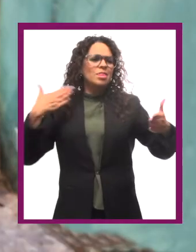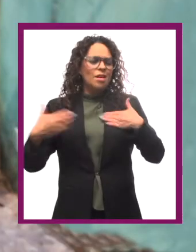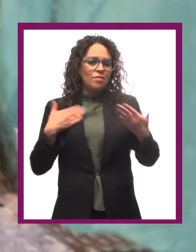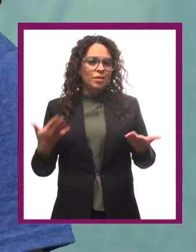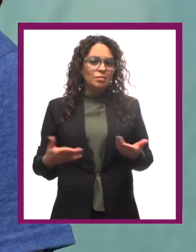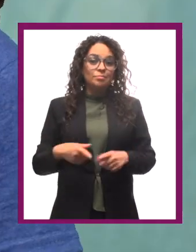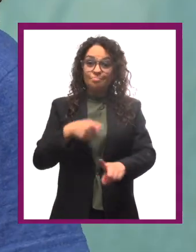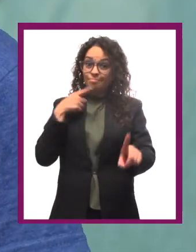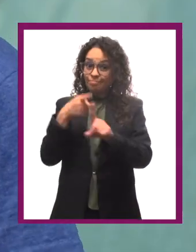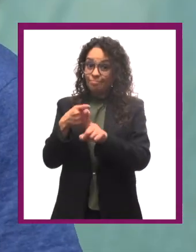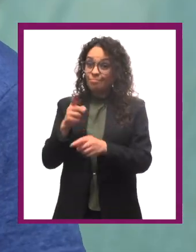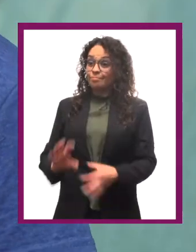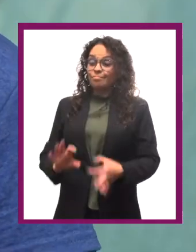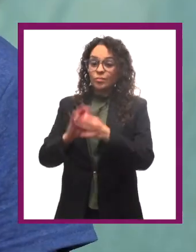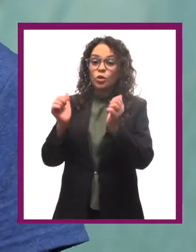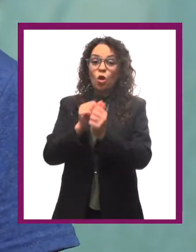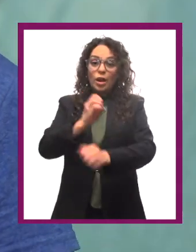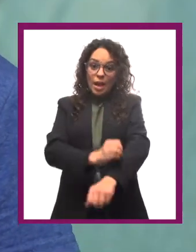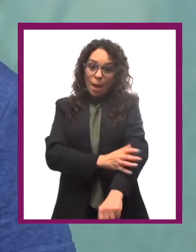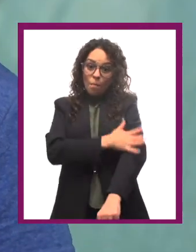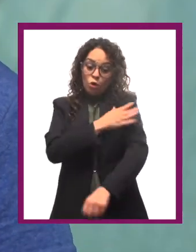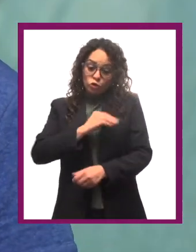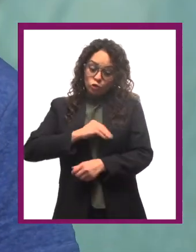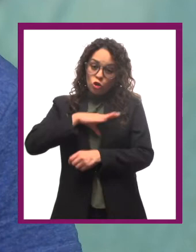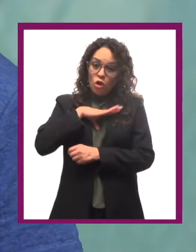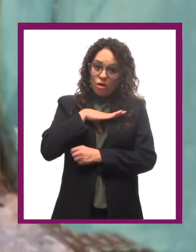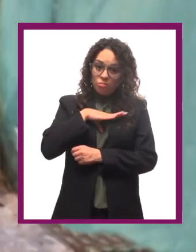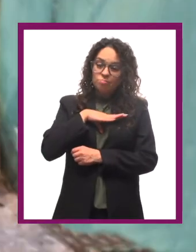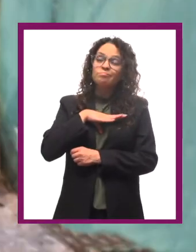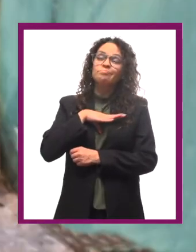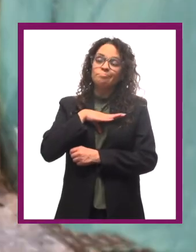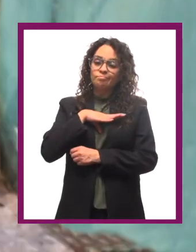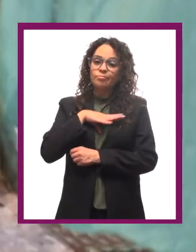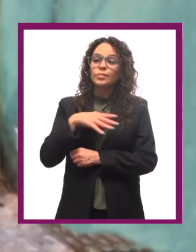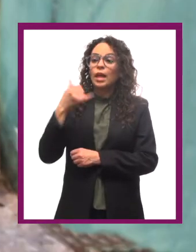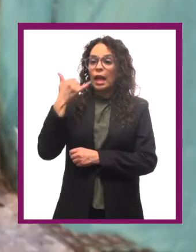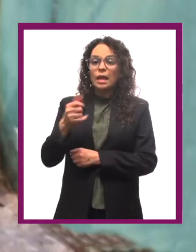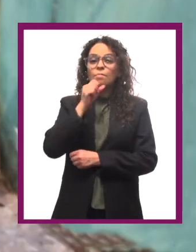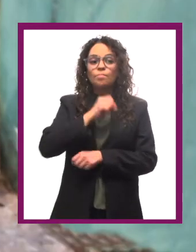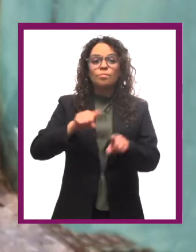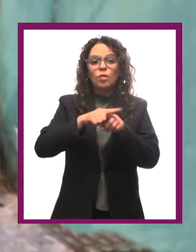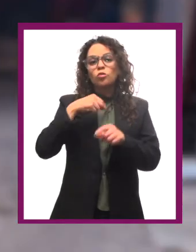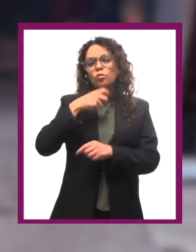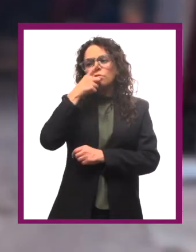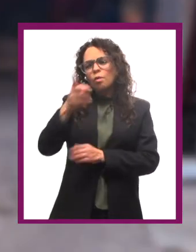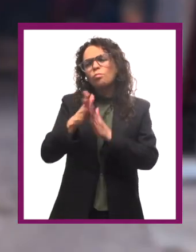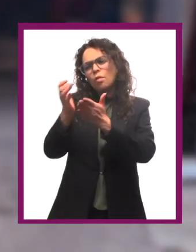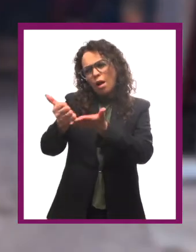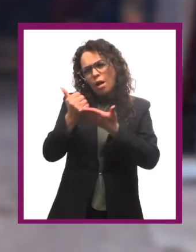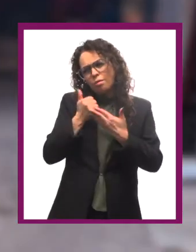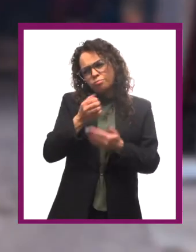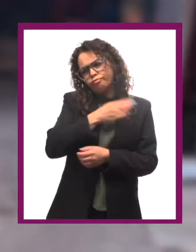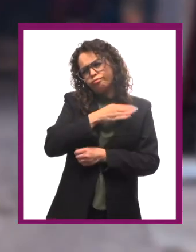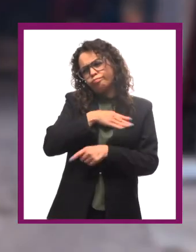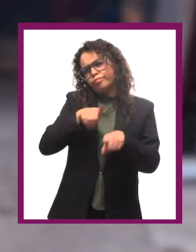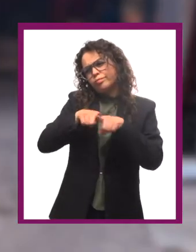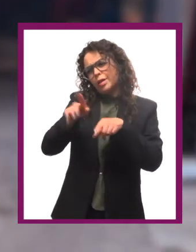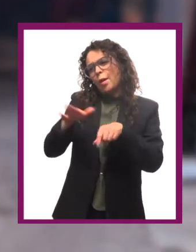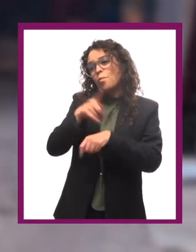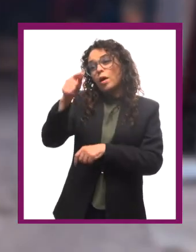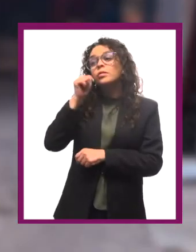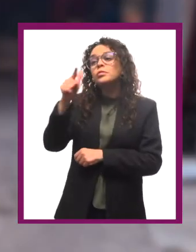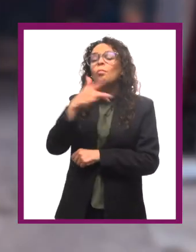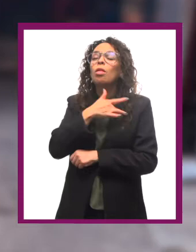sabes que me gusta la fiesta y que la he pasado muy mal en el encierro y también te dije que fueras buena hermana porque sé que tu corazoncito no lo